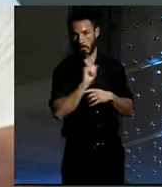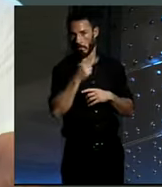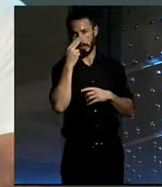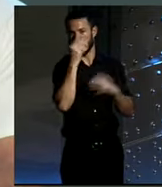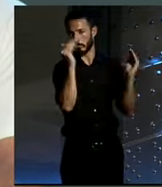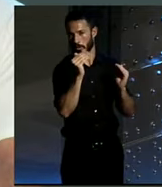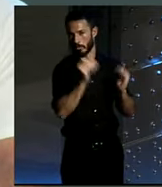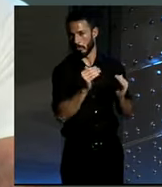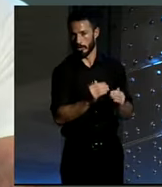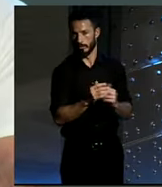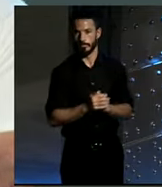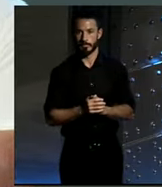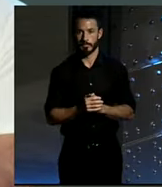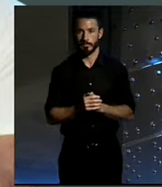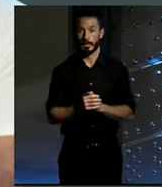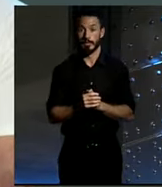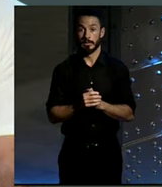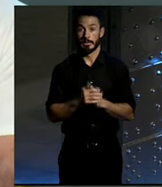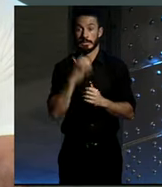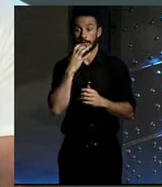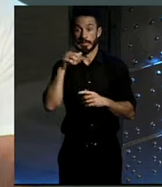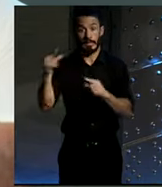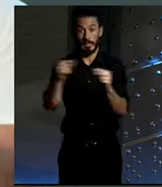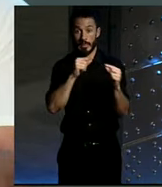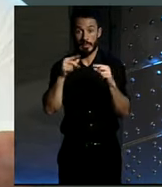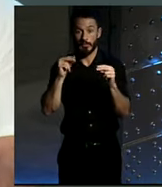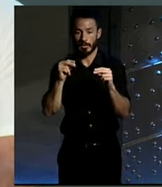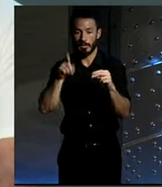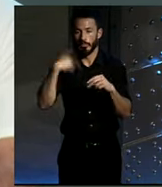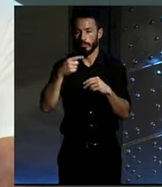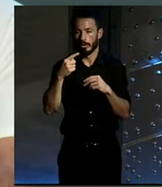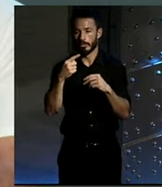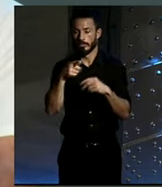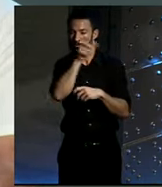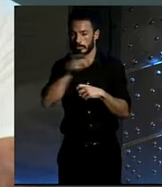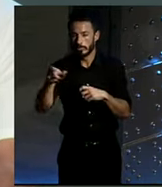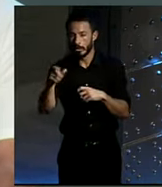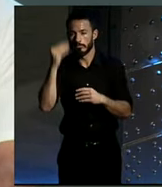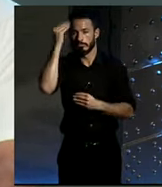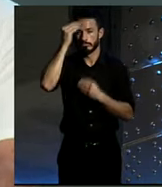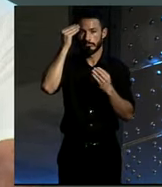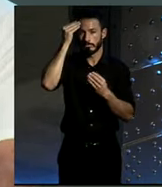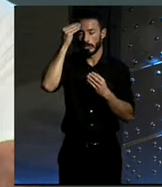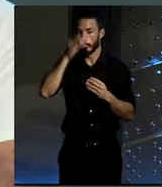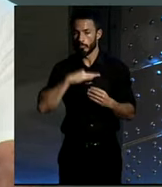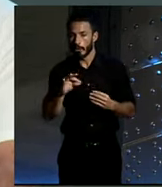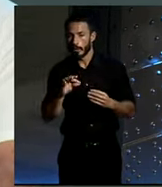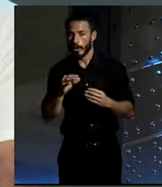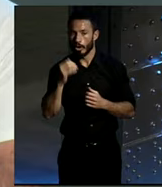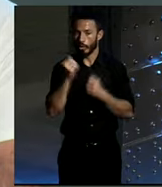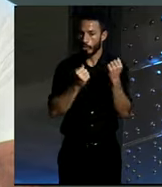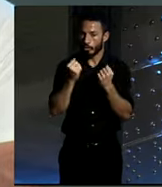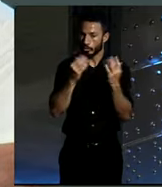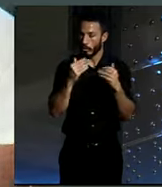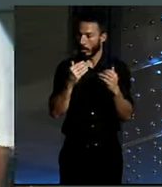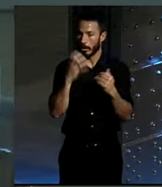la gente que está ahí haciendo las preguntas sean los ciudadanos digamos que estén más asentados en la ciudad igual no será tan raro no tener coche y será